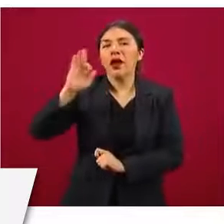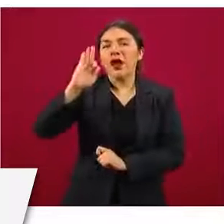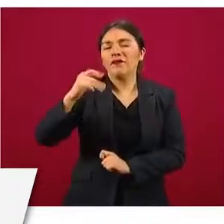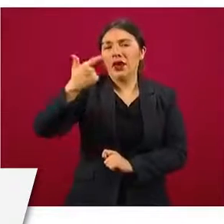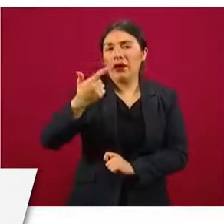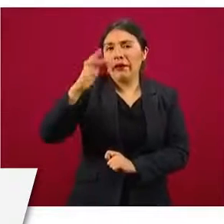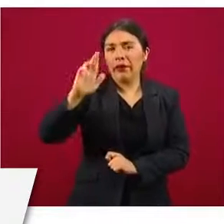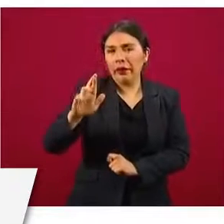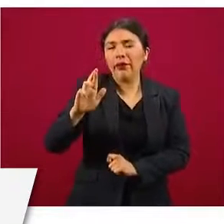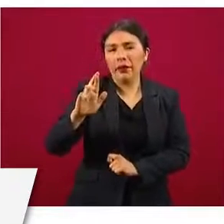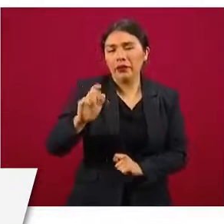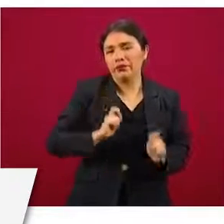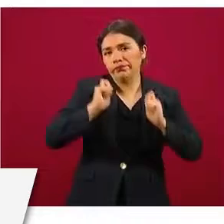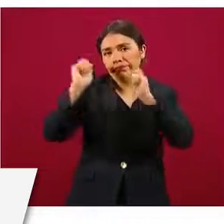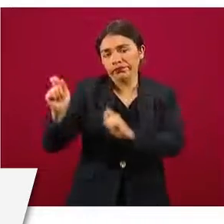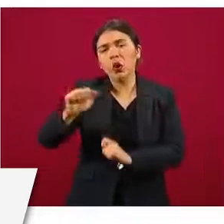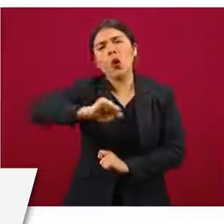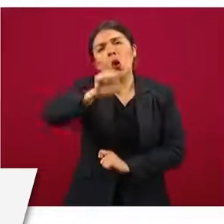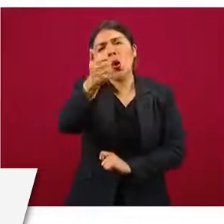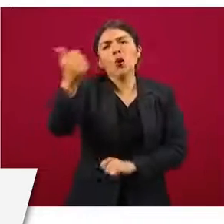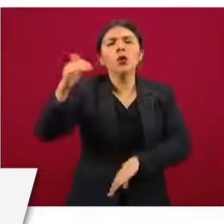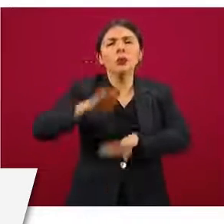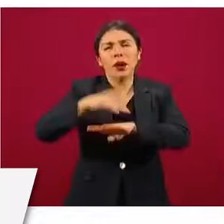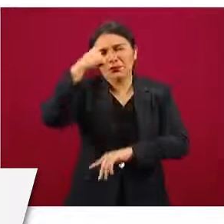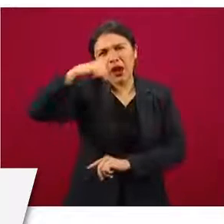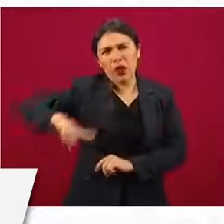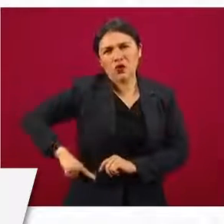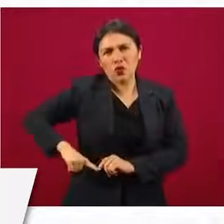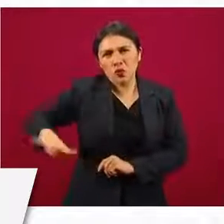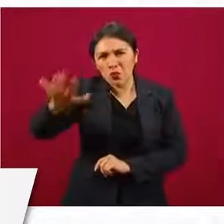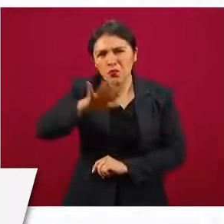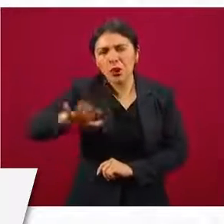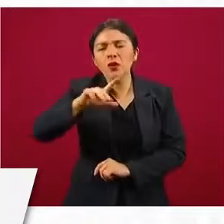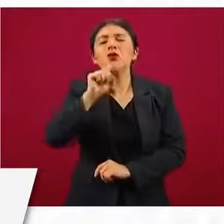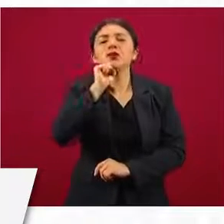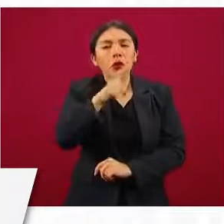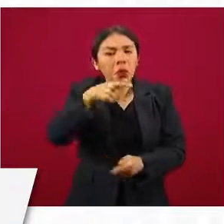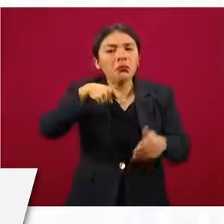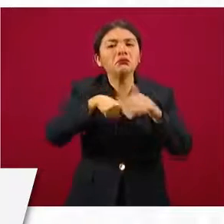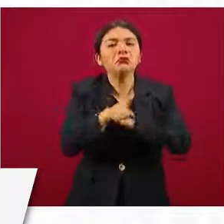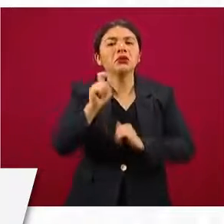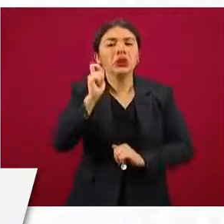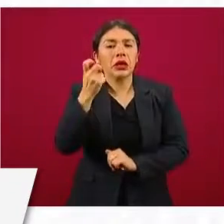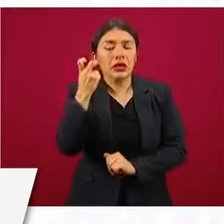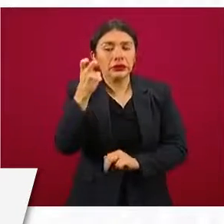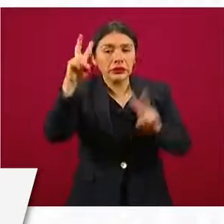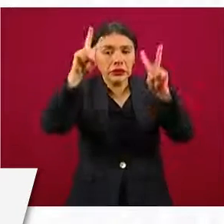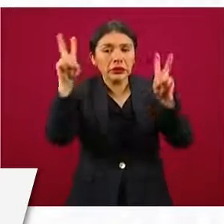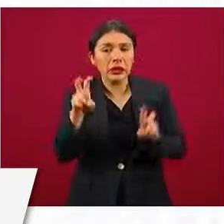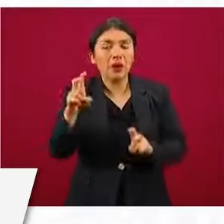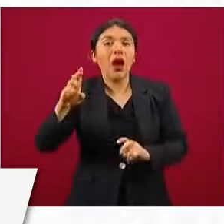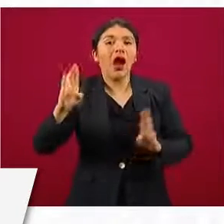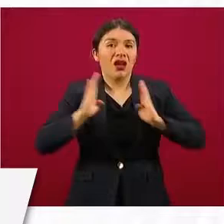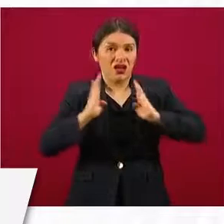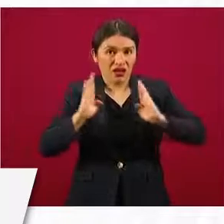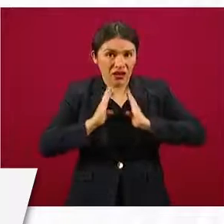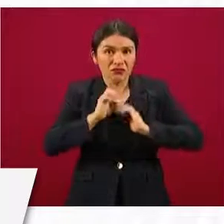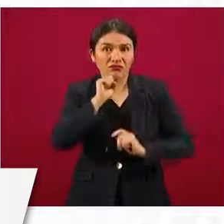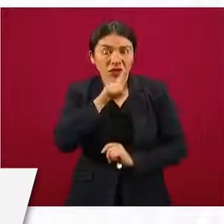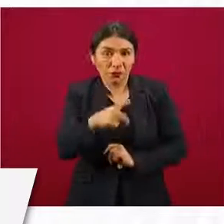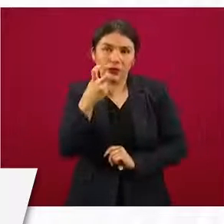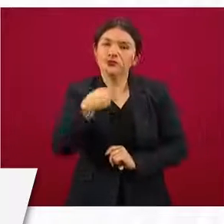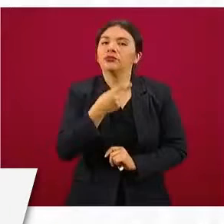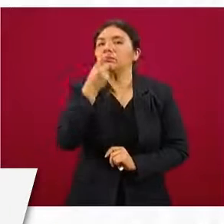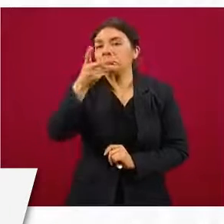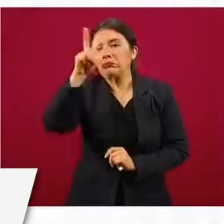República y a otras áreas de gobierno, también intervino en este tema el Ejército, cosa